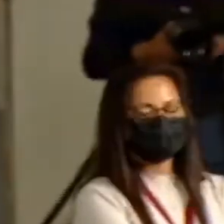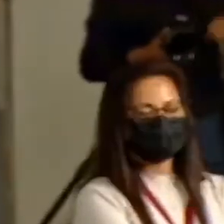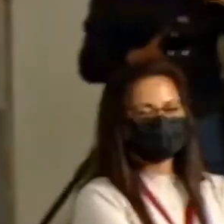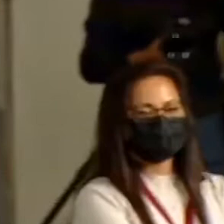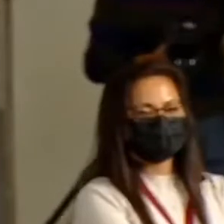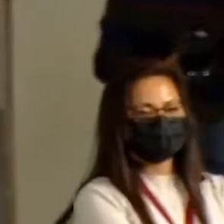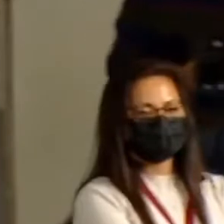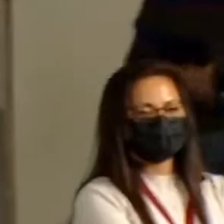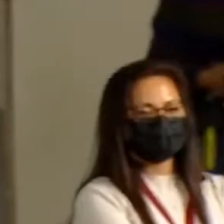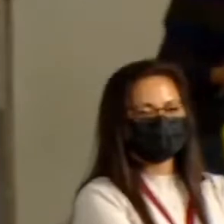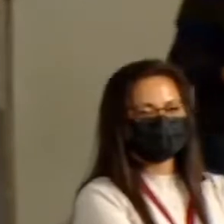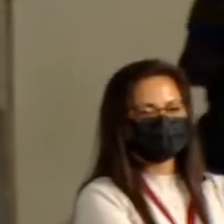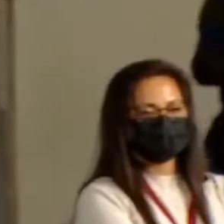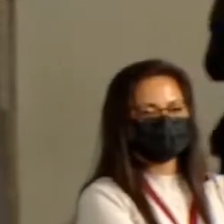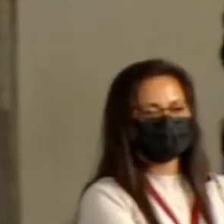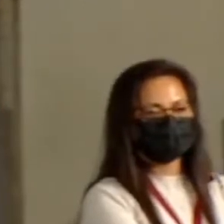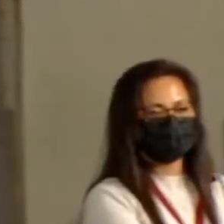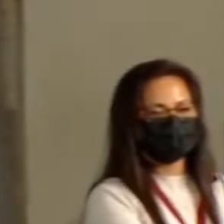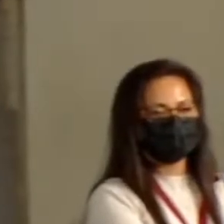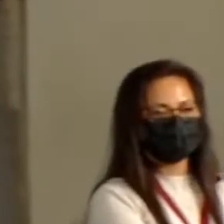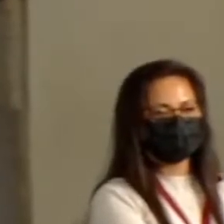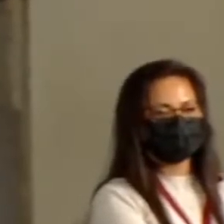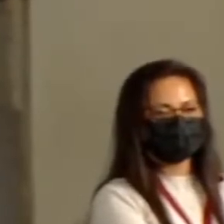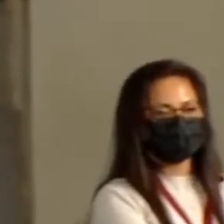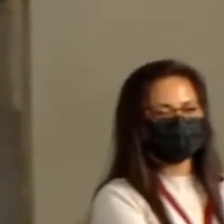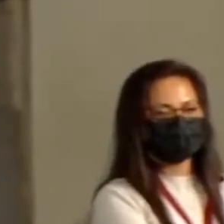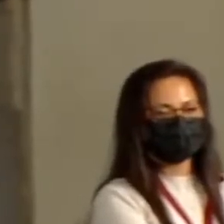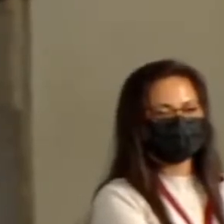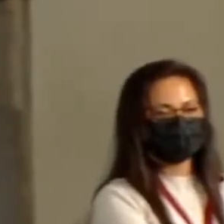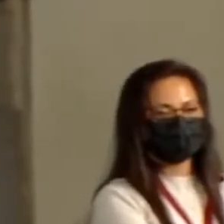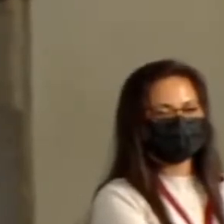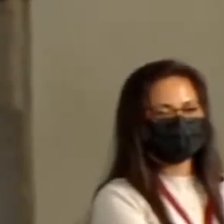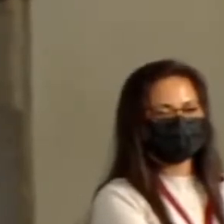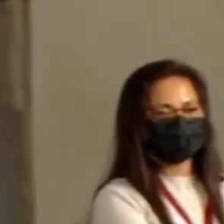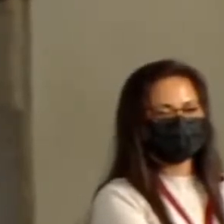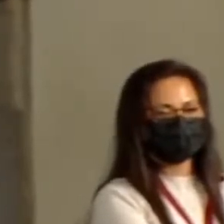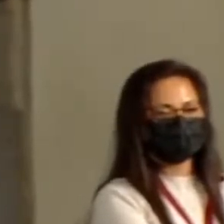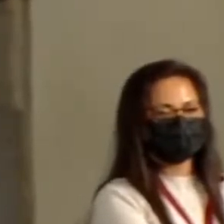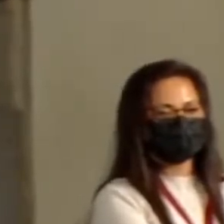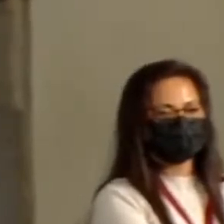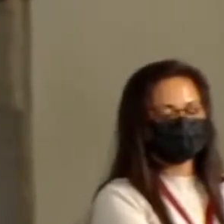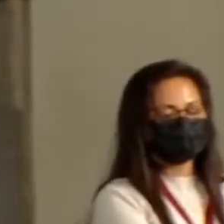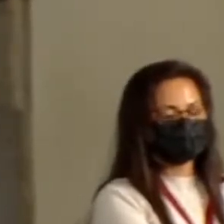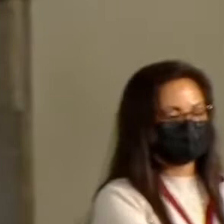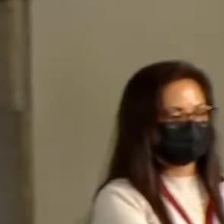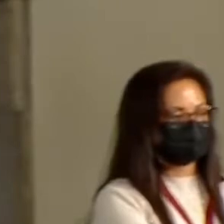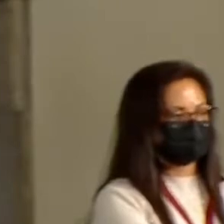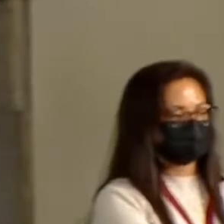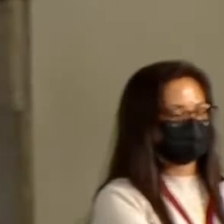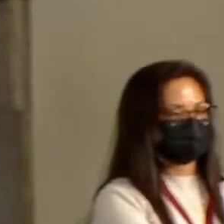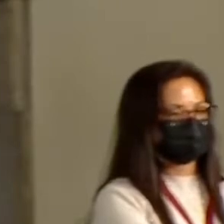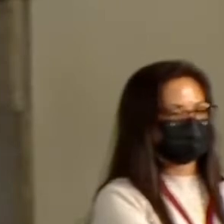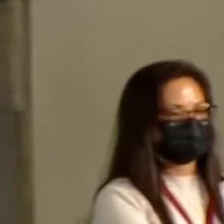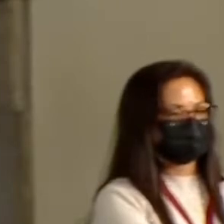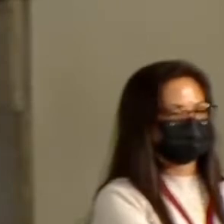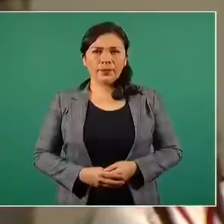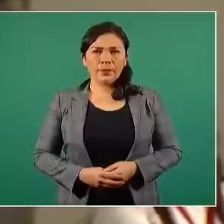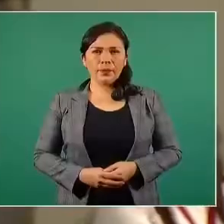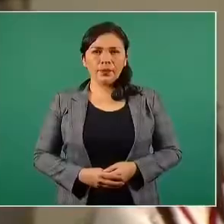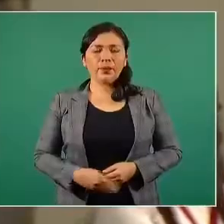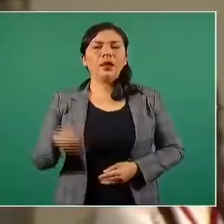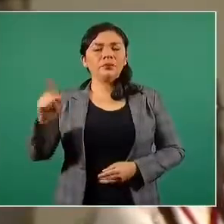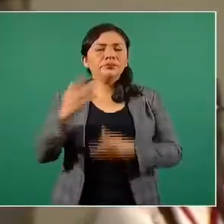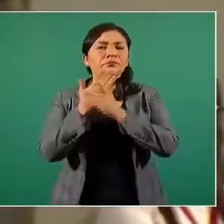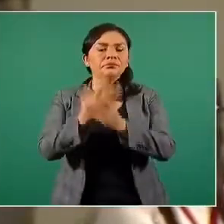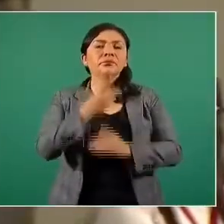todos los alrededores. Y llegamos a la conclusión de que el mejor terreno para hacer un desarrollo grande, importante, que le aporte a la